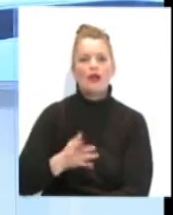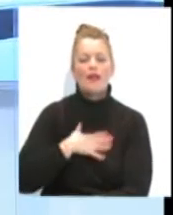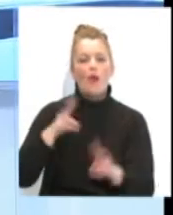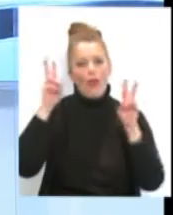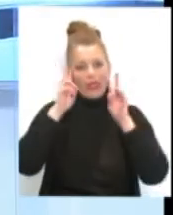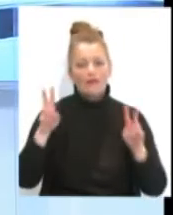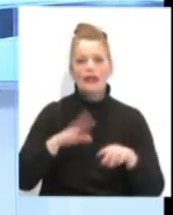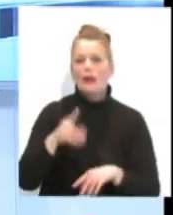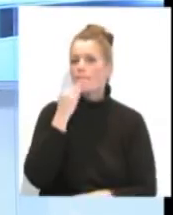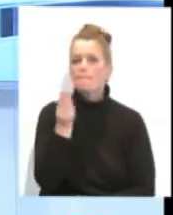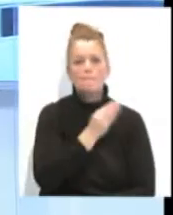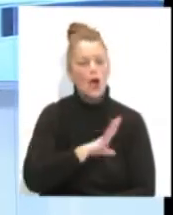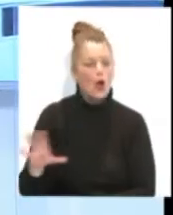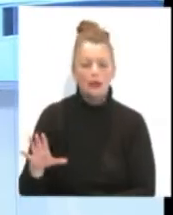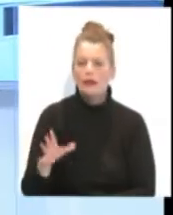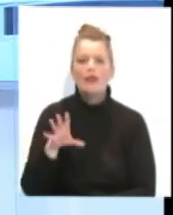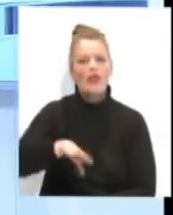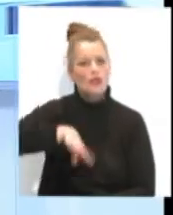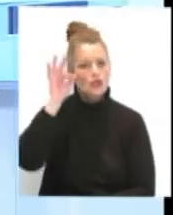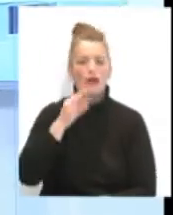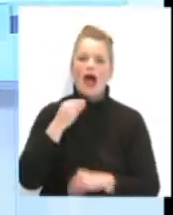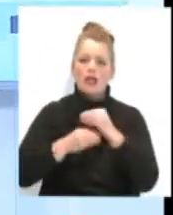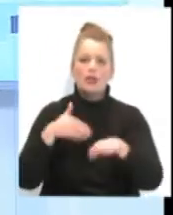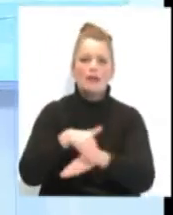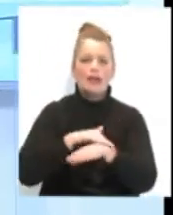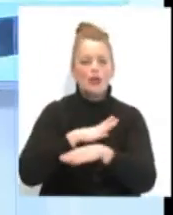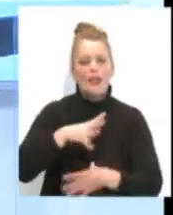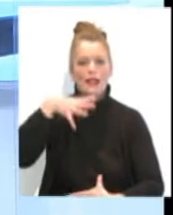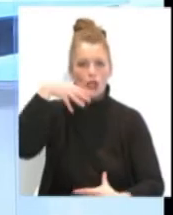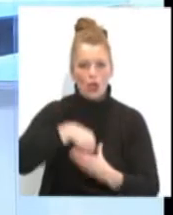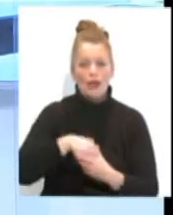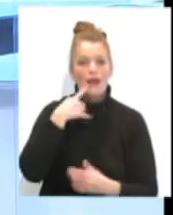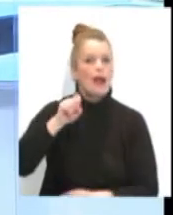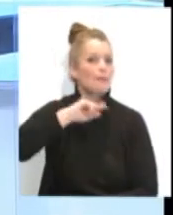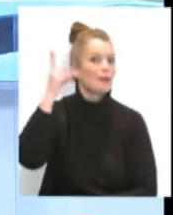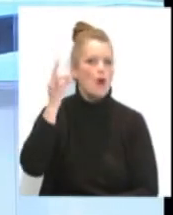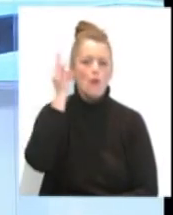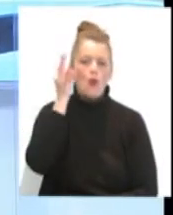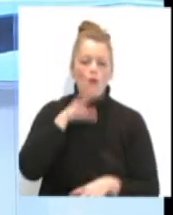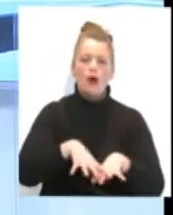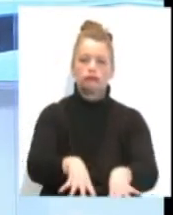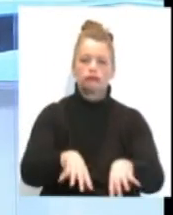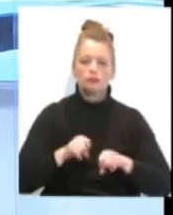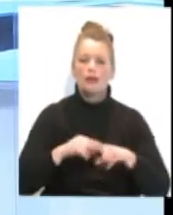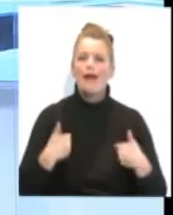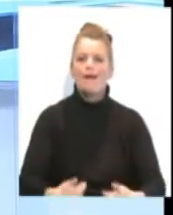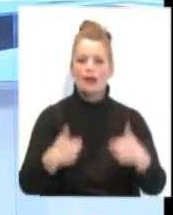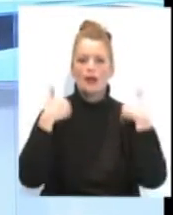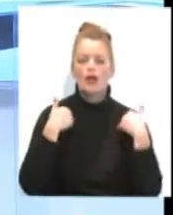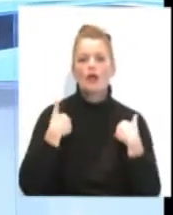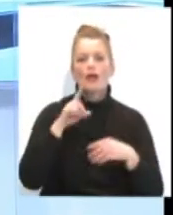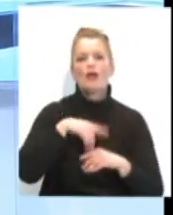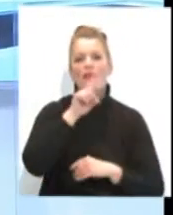es una de las mejores decisiones que ha tomado el Ministerio del Interior. Se trata de la primera mujer que ocupará este cargo en los